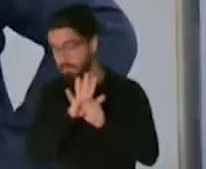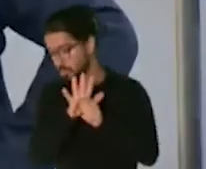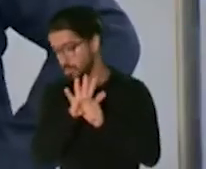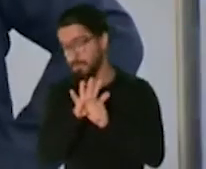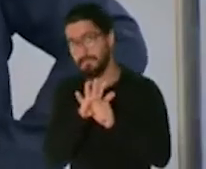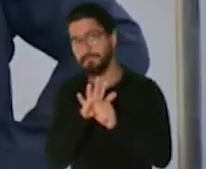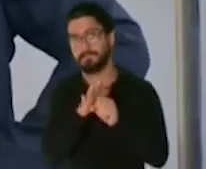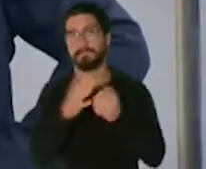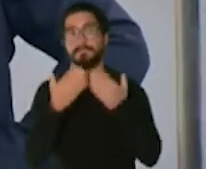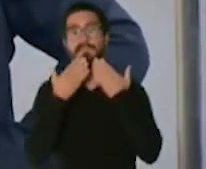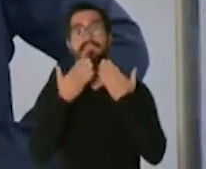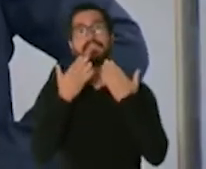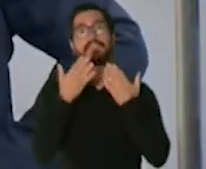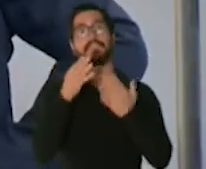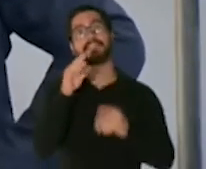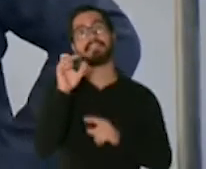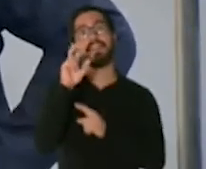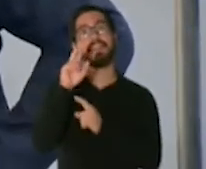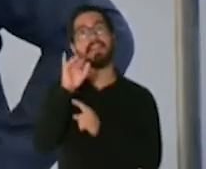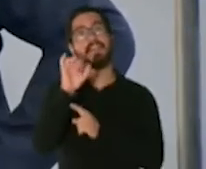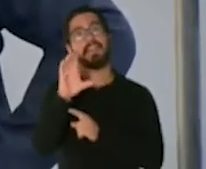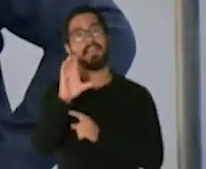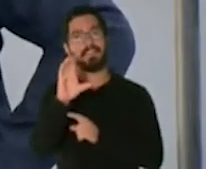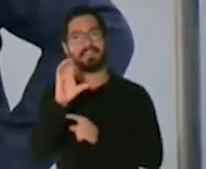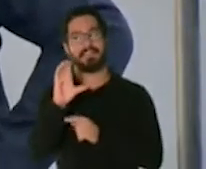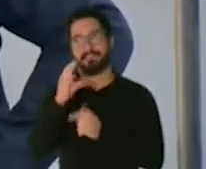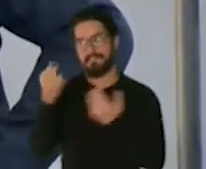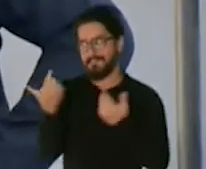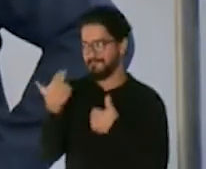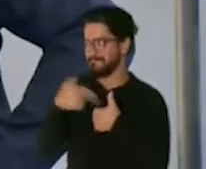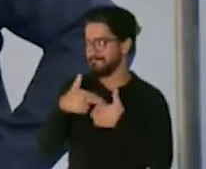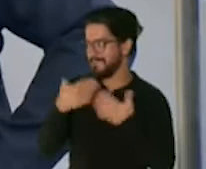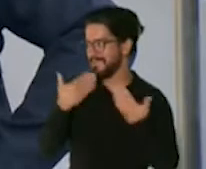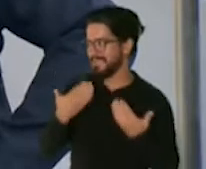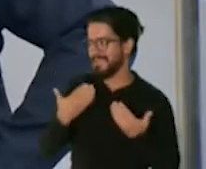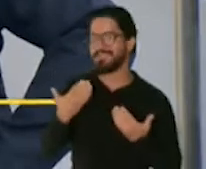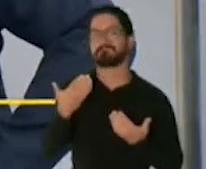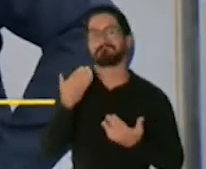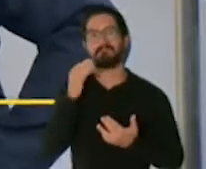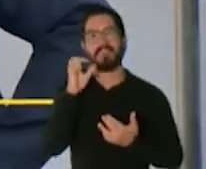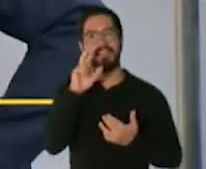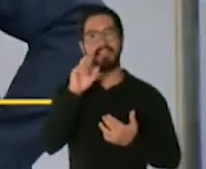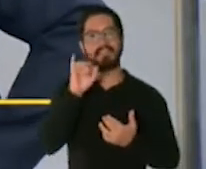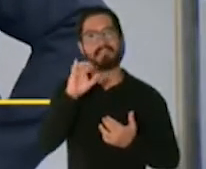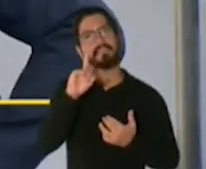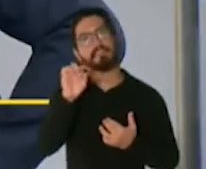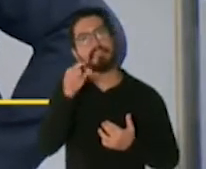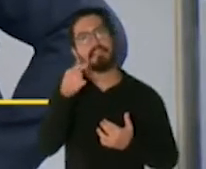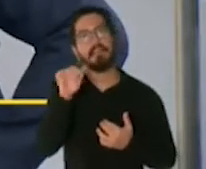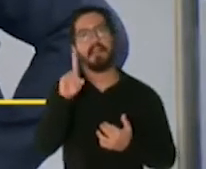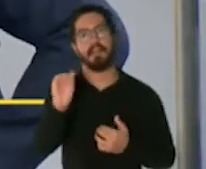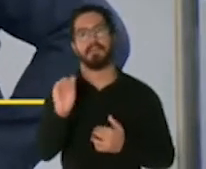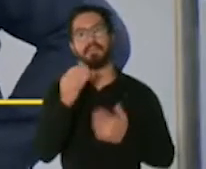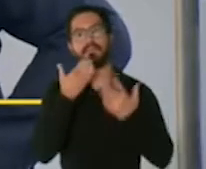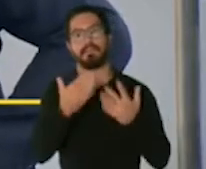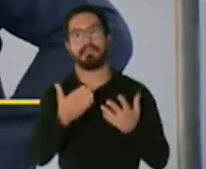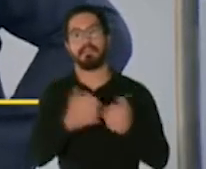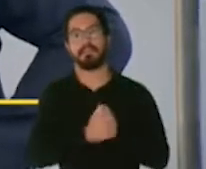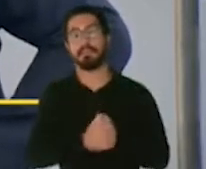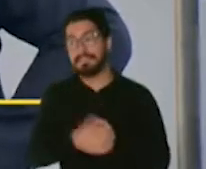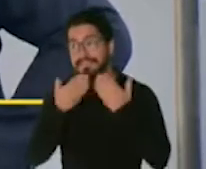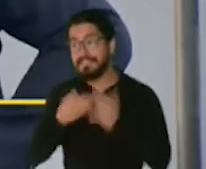gracias a ustedes gracias a Eric que está aquí Eric Delgado gracias a la revista de